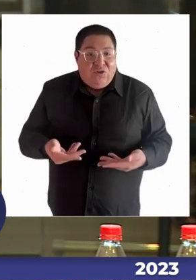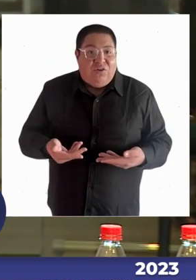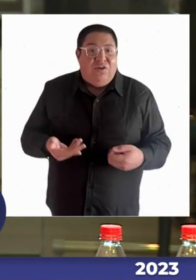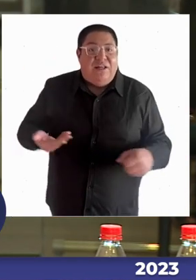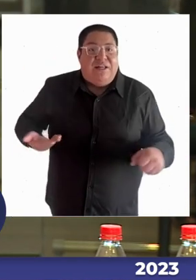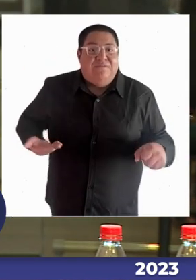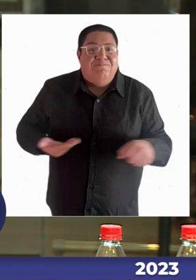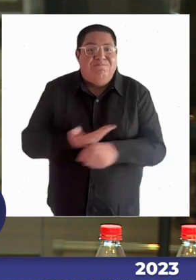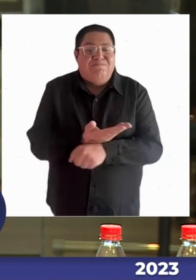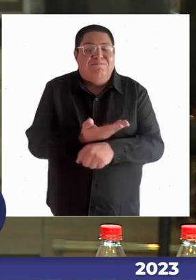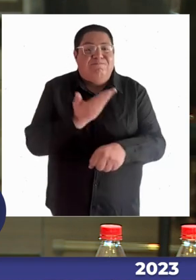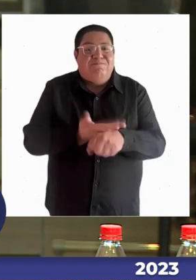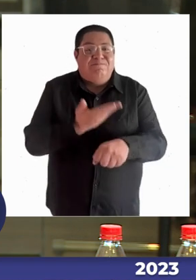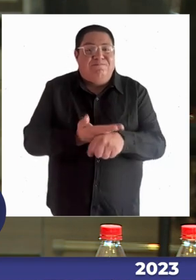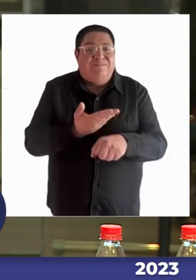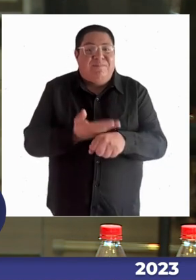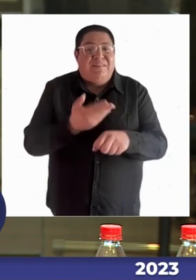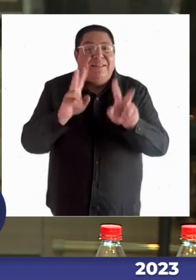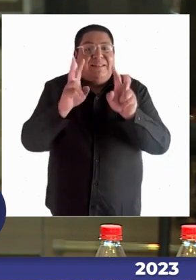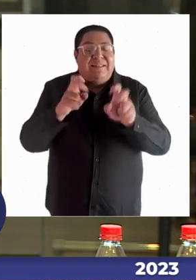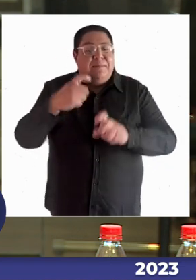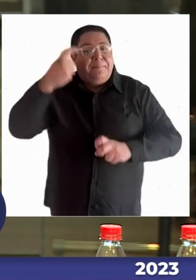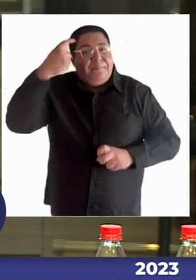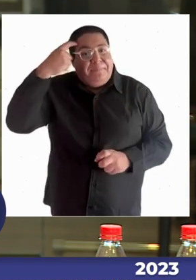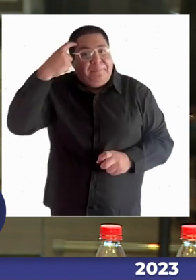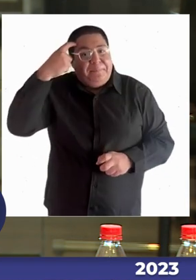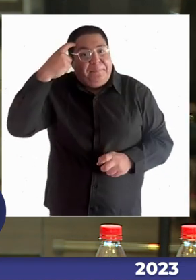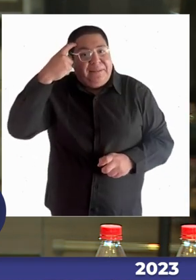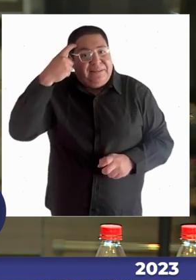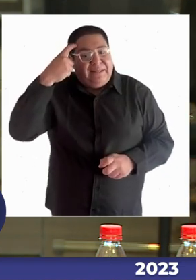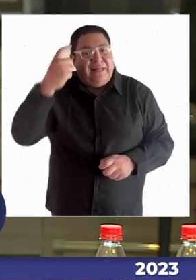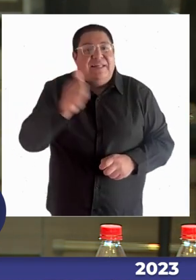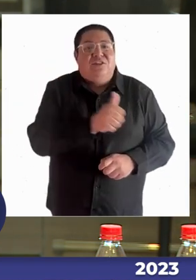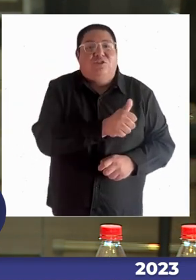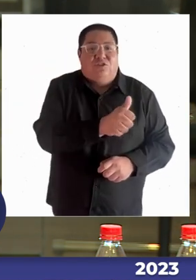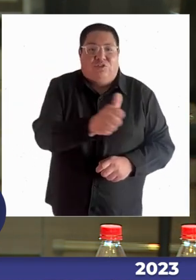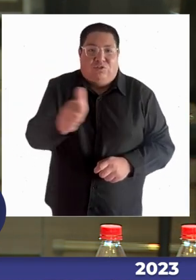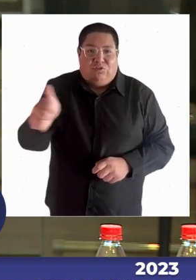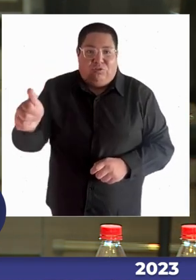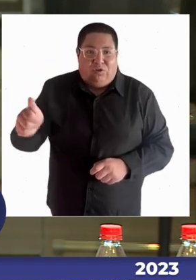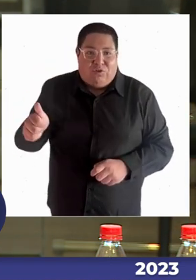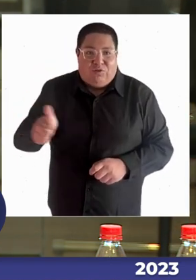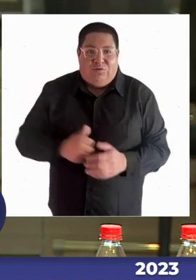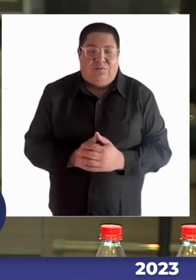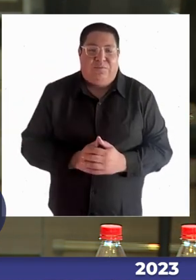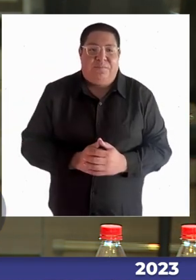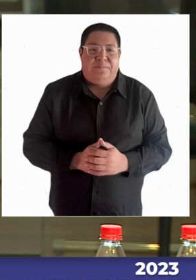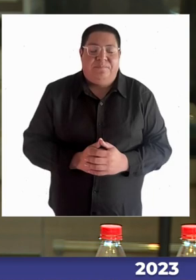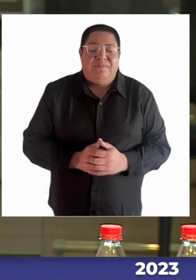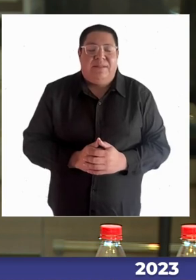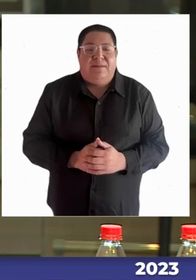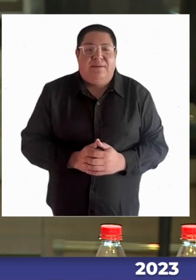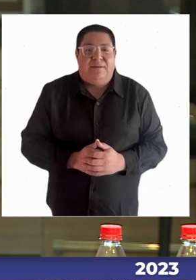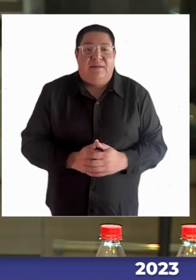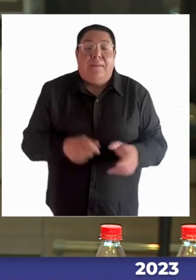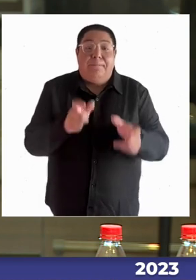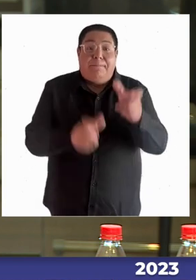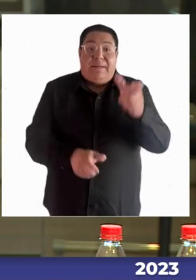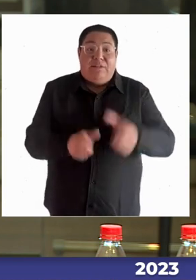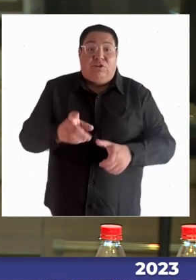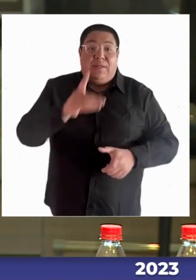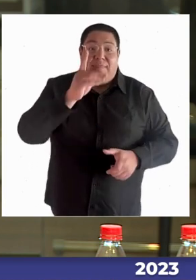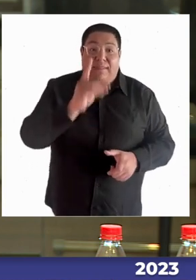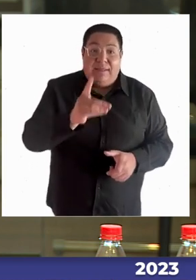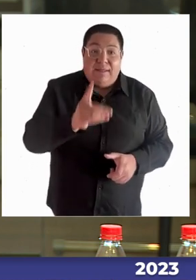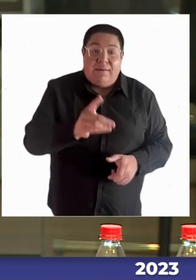el tema de pensar en todos, ¿no? Hablamos de que tenemos personas con discapacidad y no solamente personas con